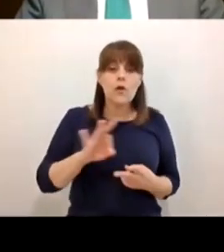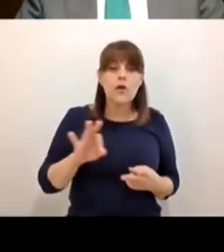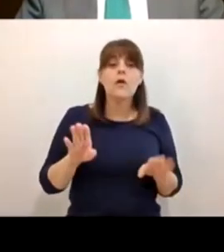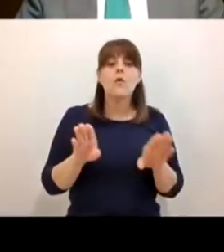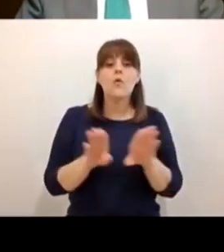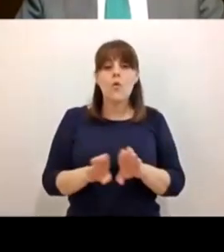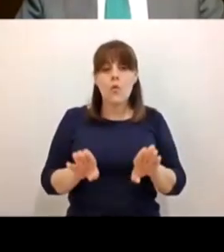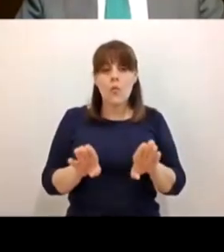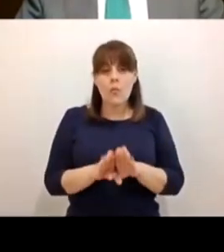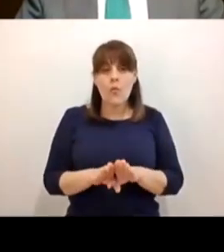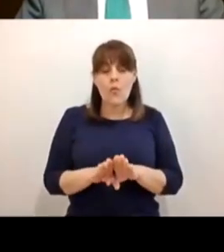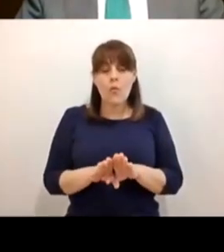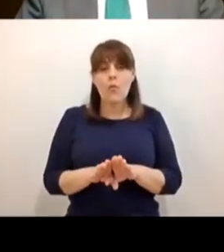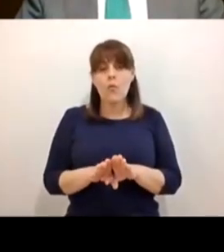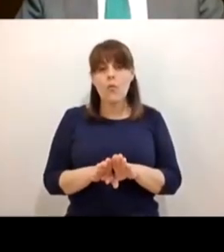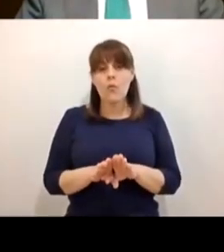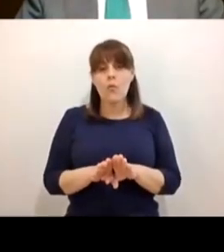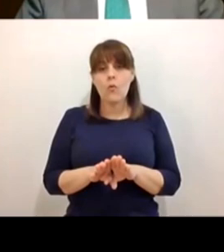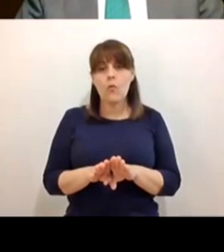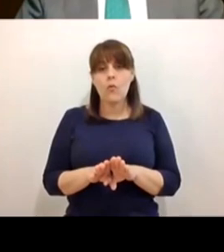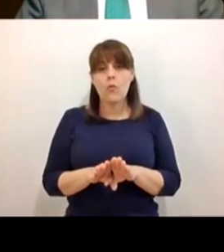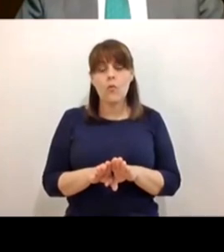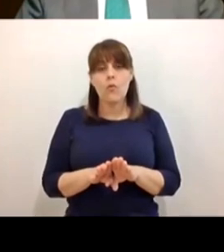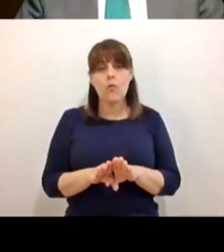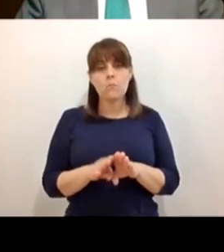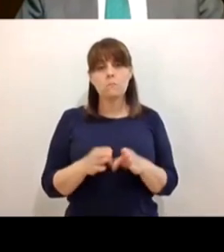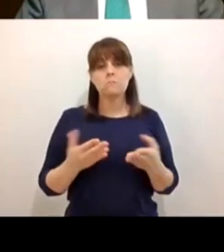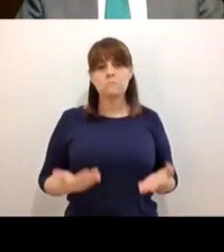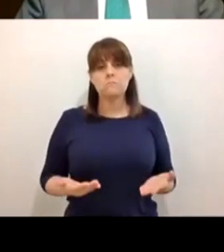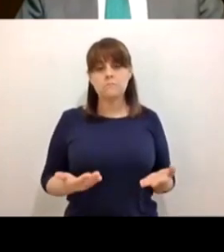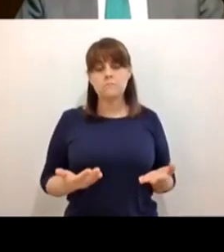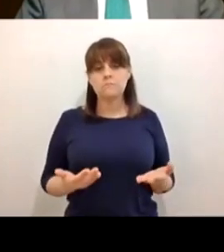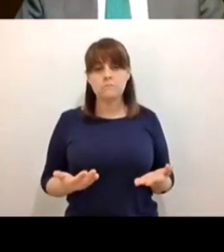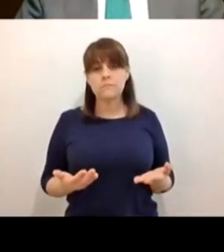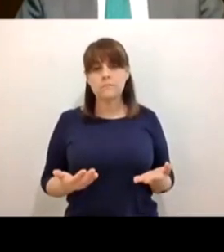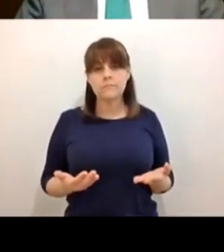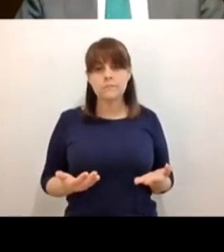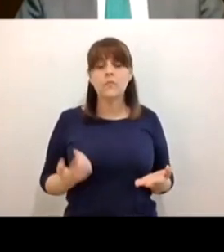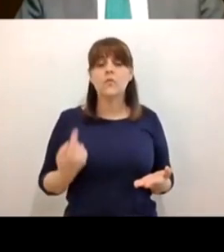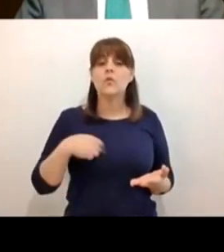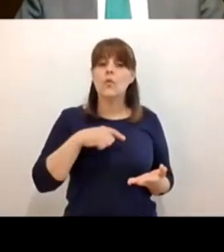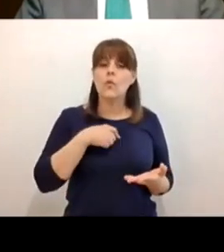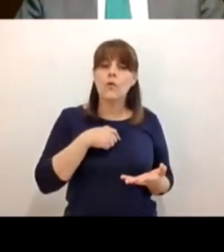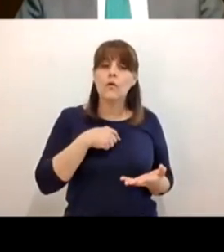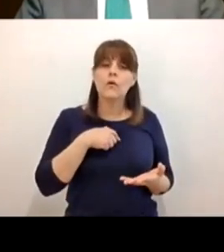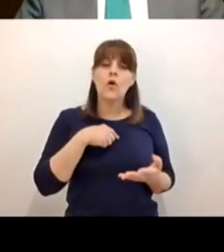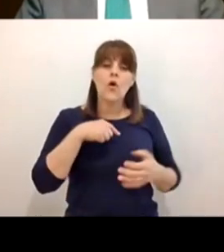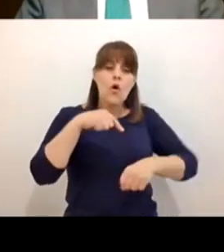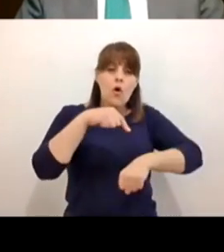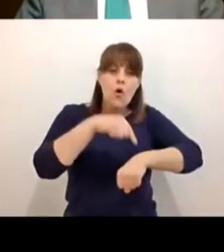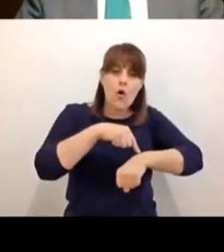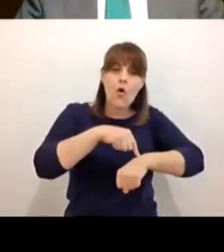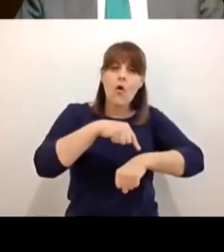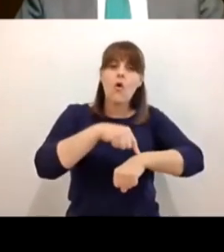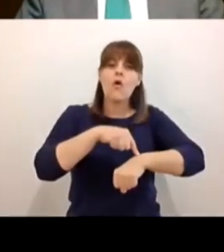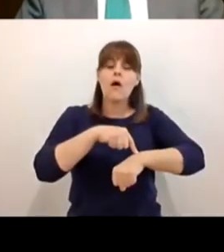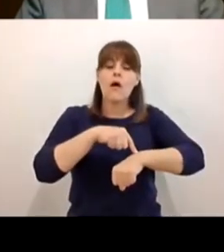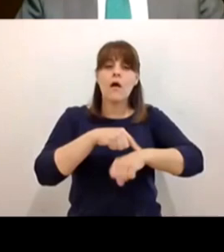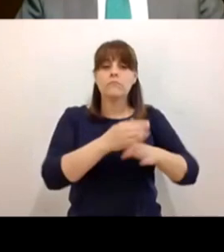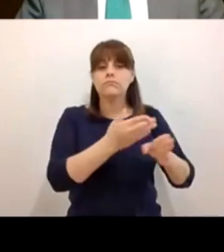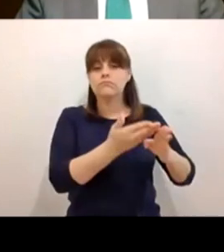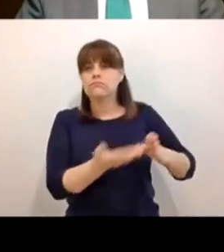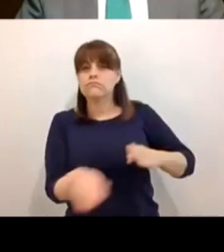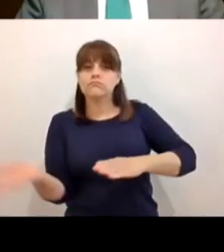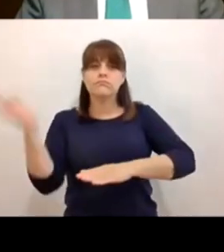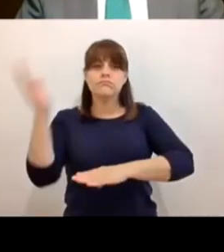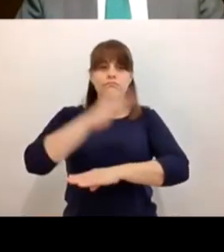pudiéramos tener la posibilidad de estar viendo los horarios de las escuelas buscando